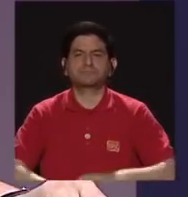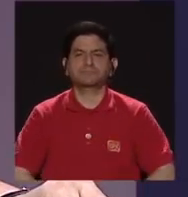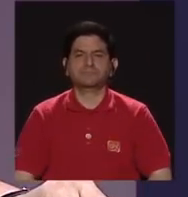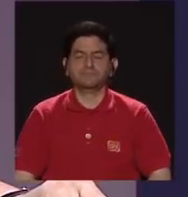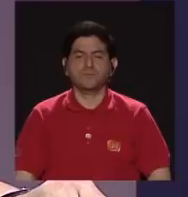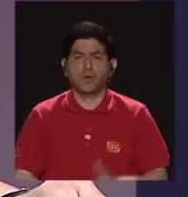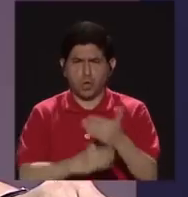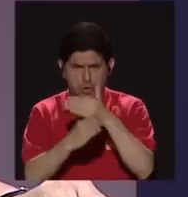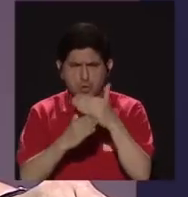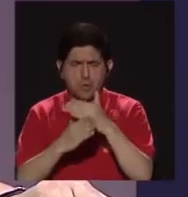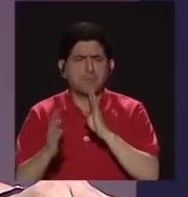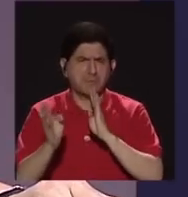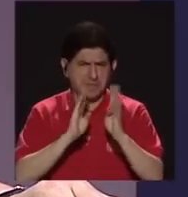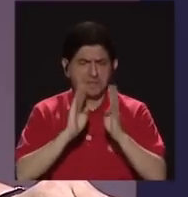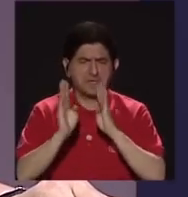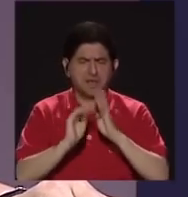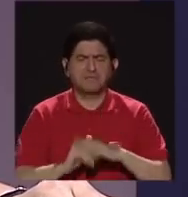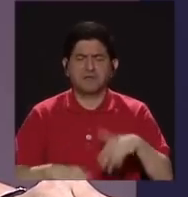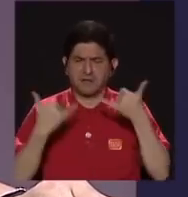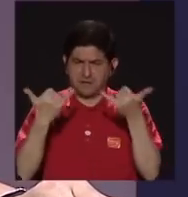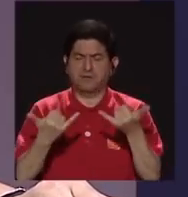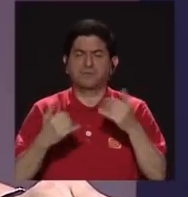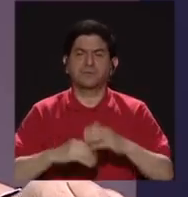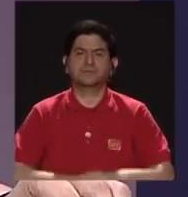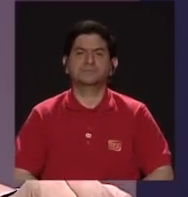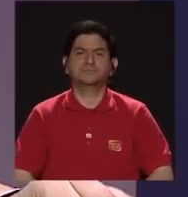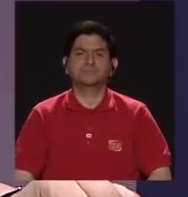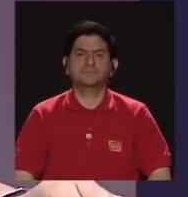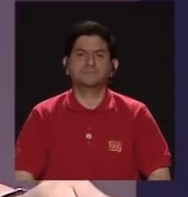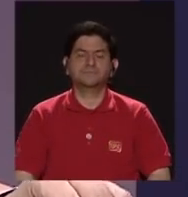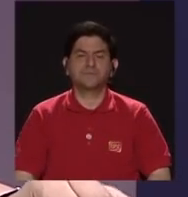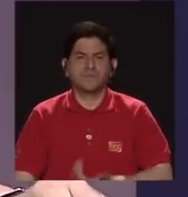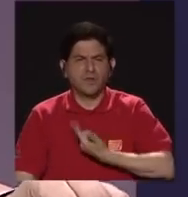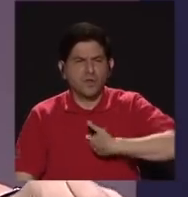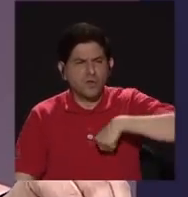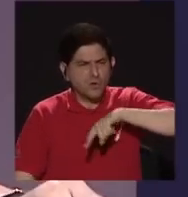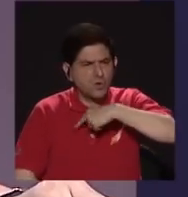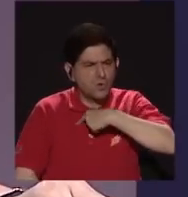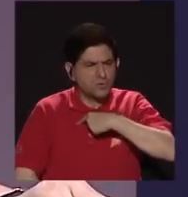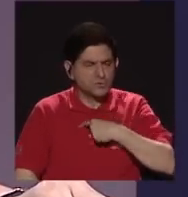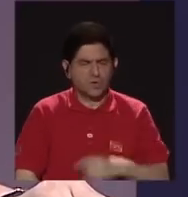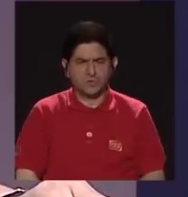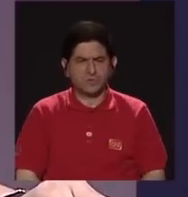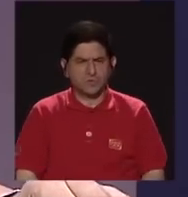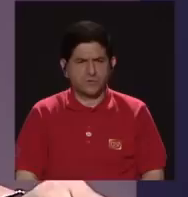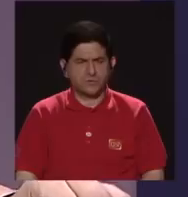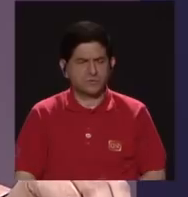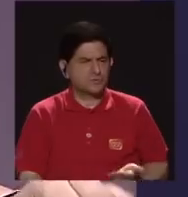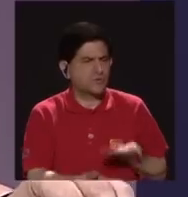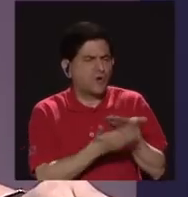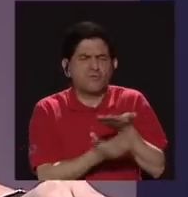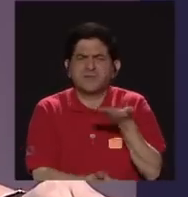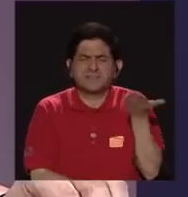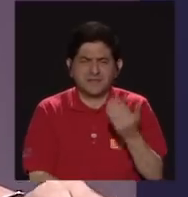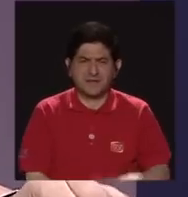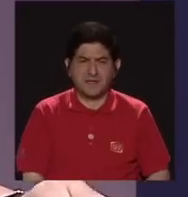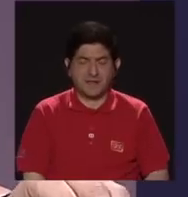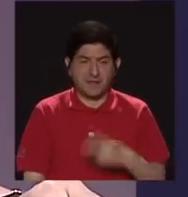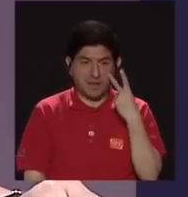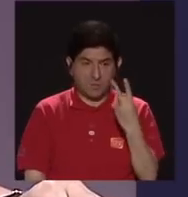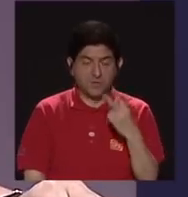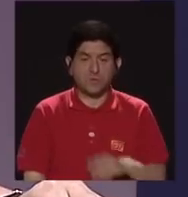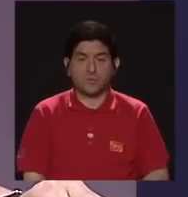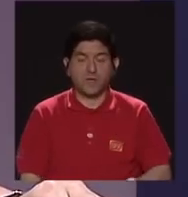poder compartirlo y conversarlo con ustedes. Es decir, ¿qué podemos nosotros ofrecer cuando estamos viendo un